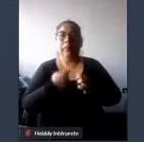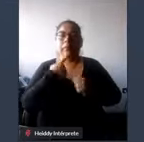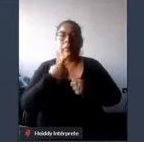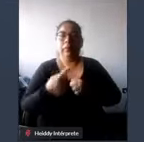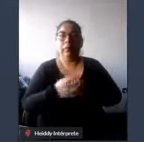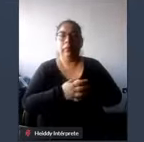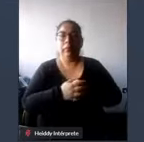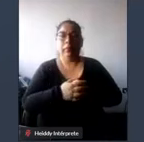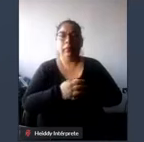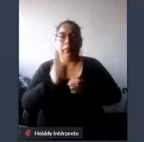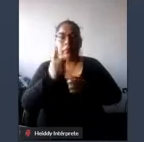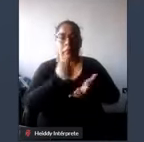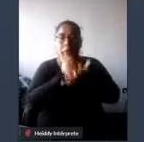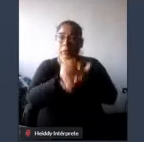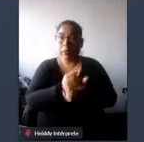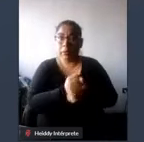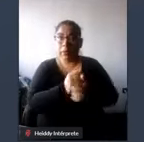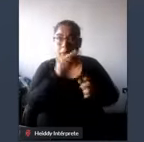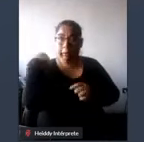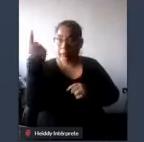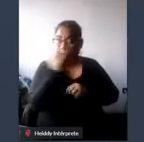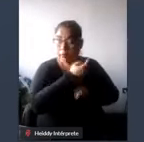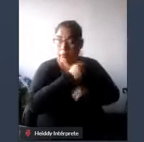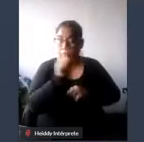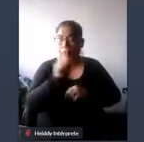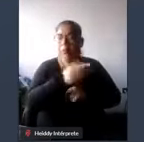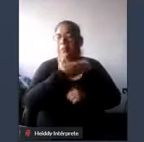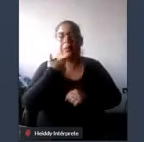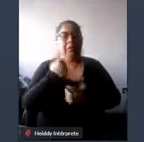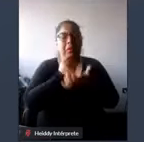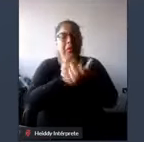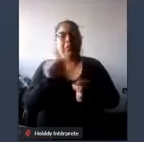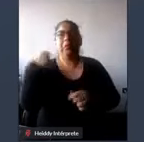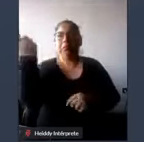no ayudamos a nadie si no ayudamos a todos no estamos ayudando a nadie